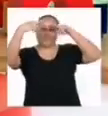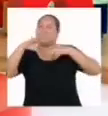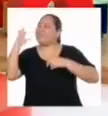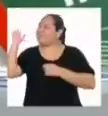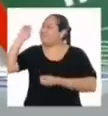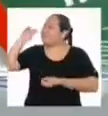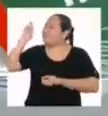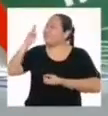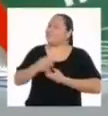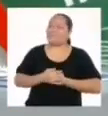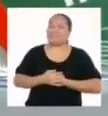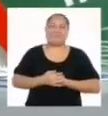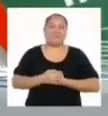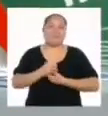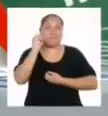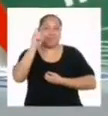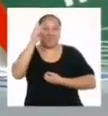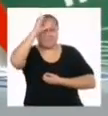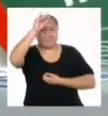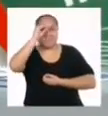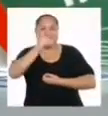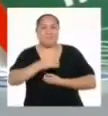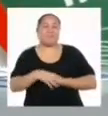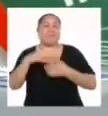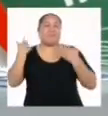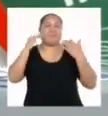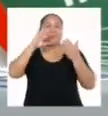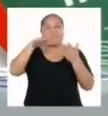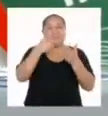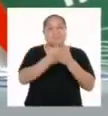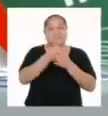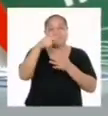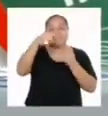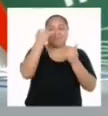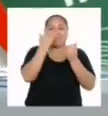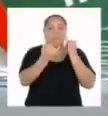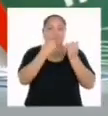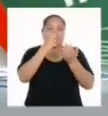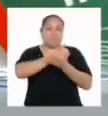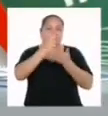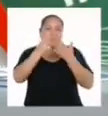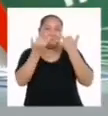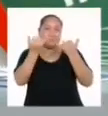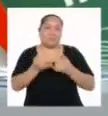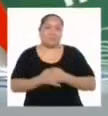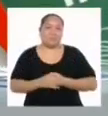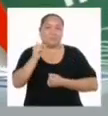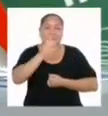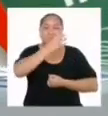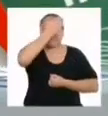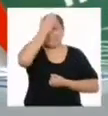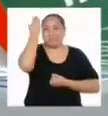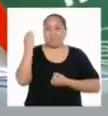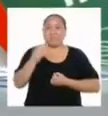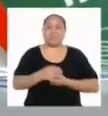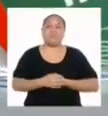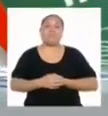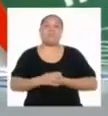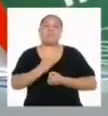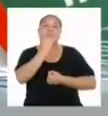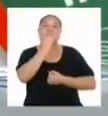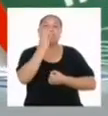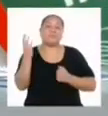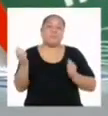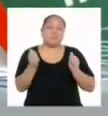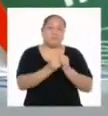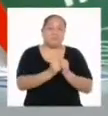pronto profesor. Bueno chicas y chicos hemos llegado al final del programa de hoy. No se olviden de juntar algunos